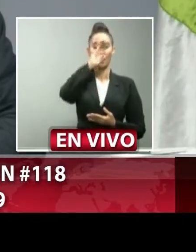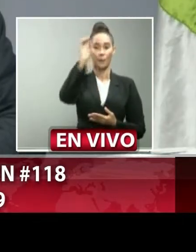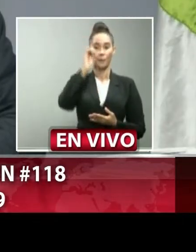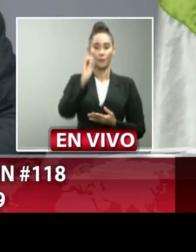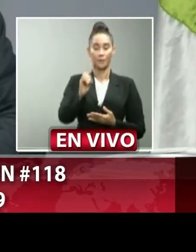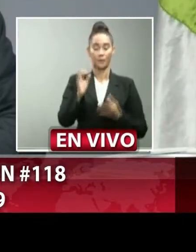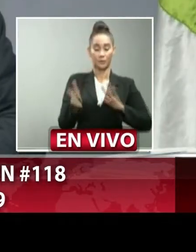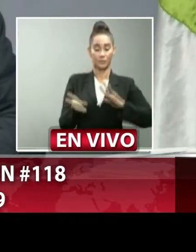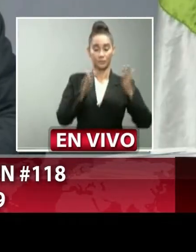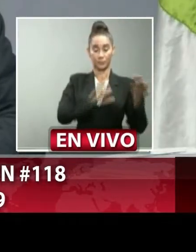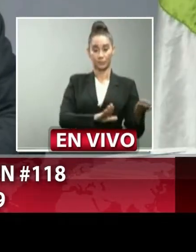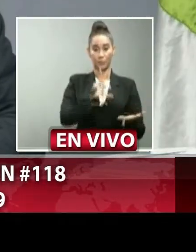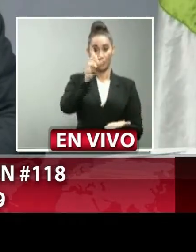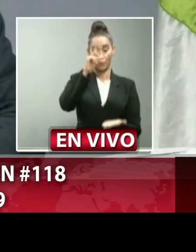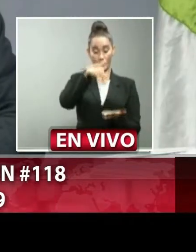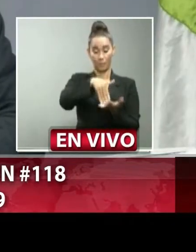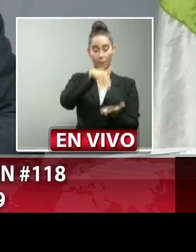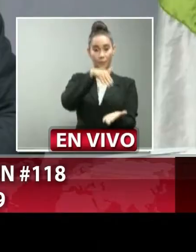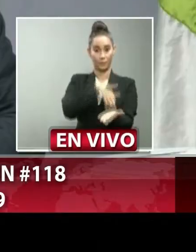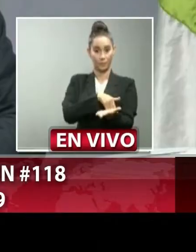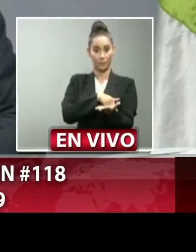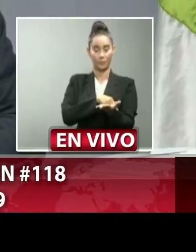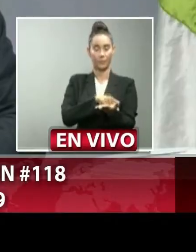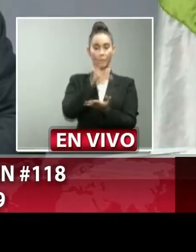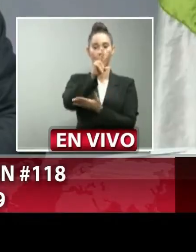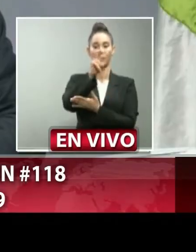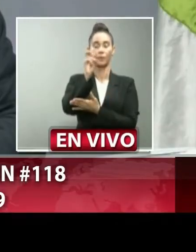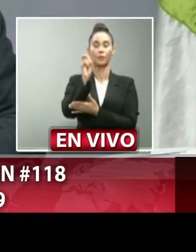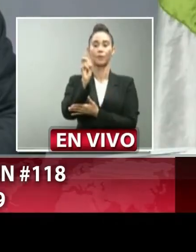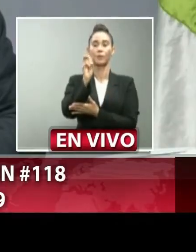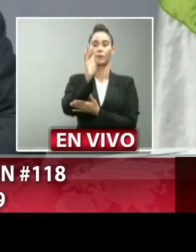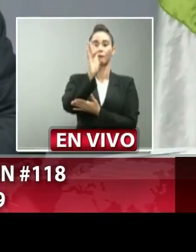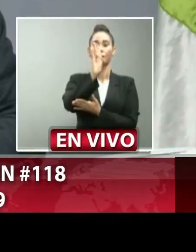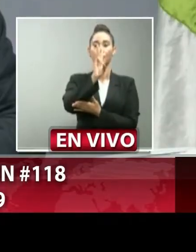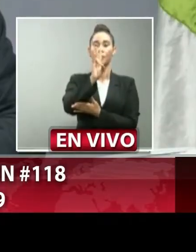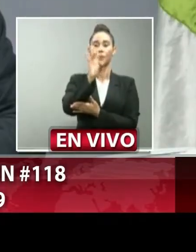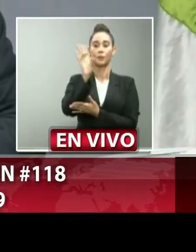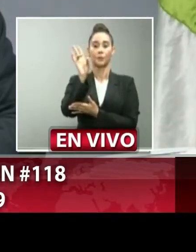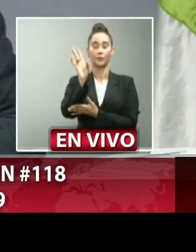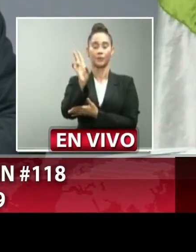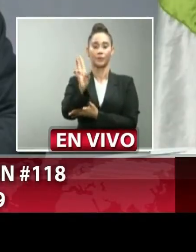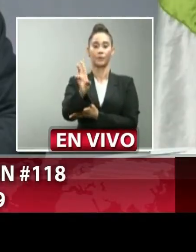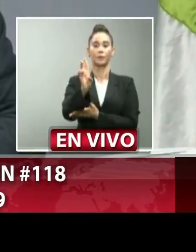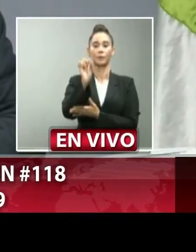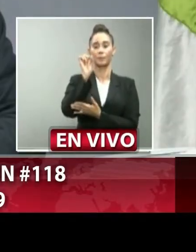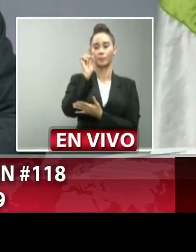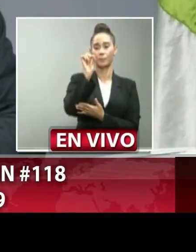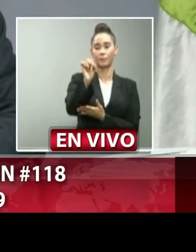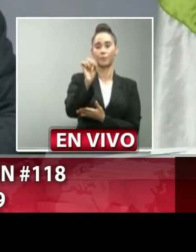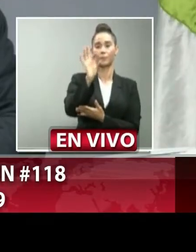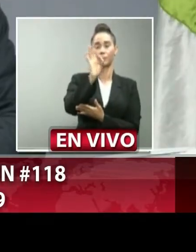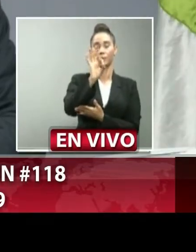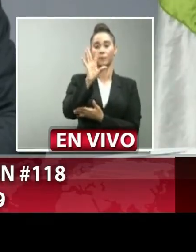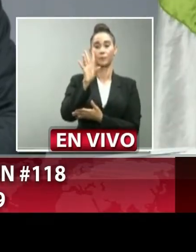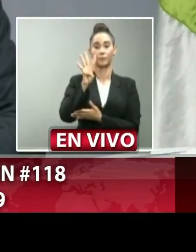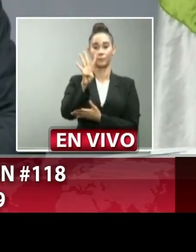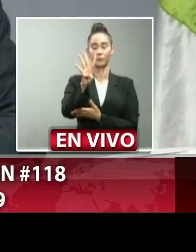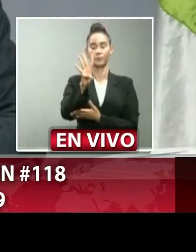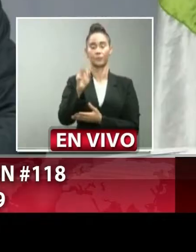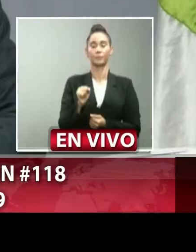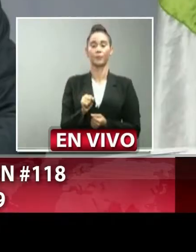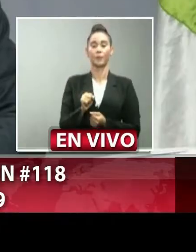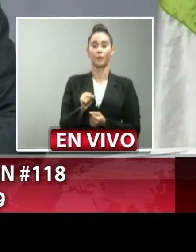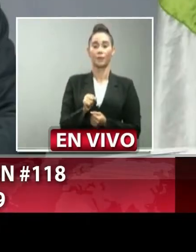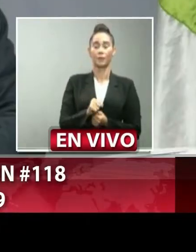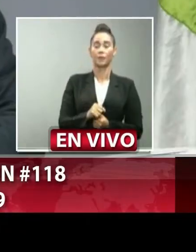cada millón de habitantes en las Américas de 277.94 según